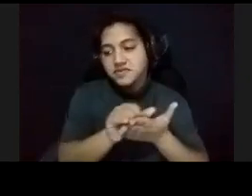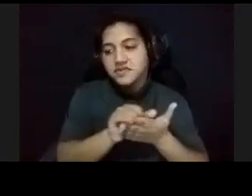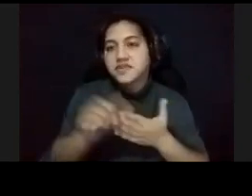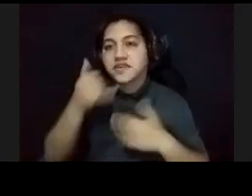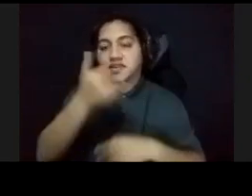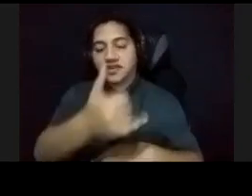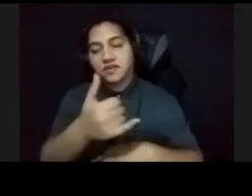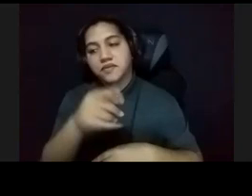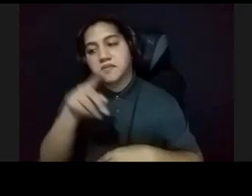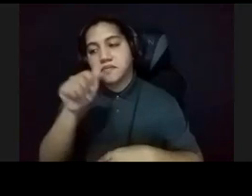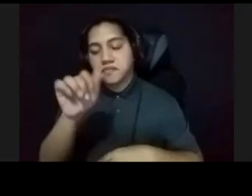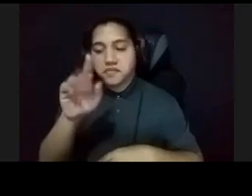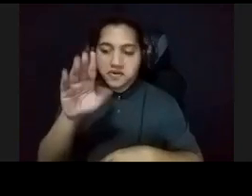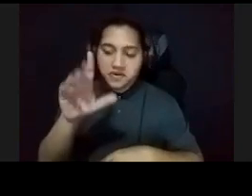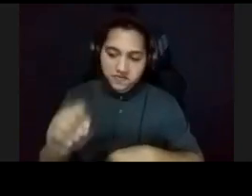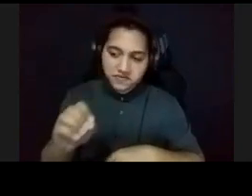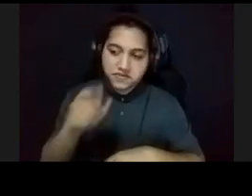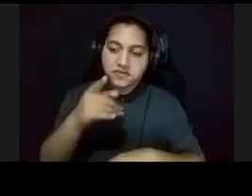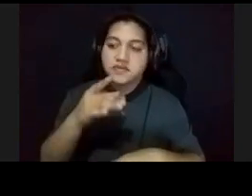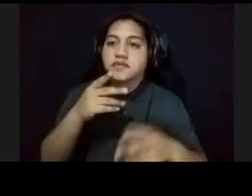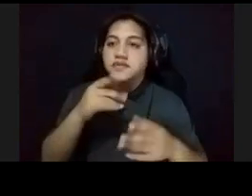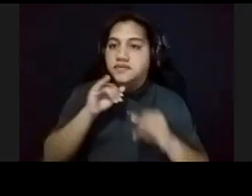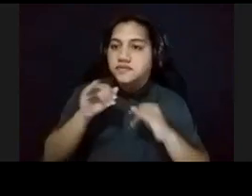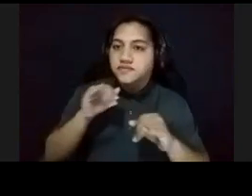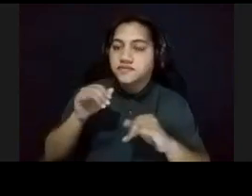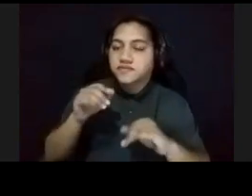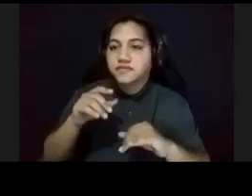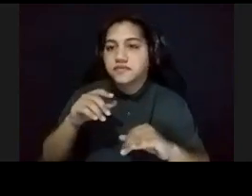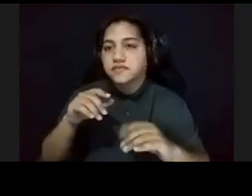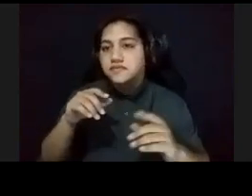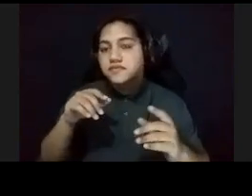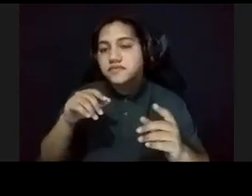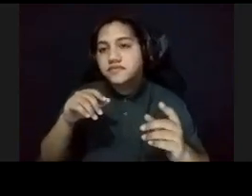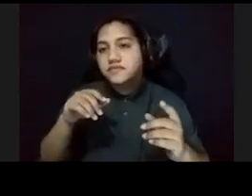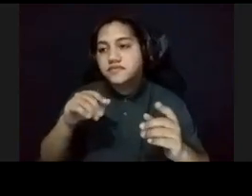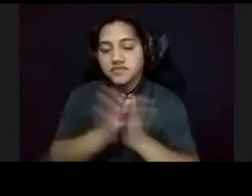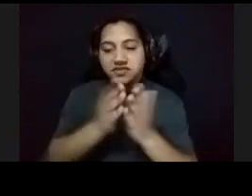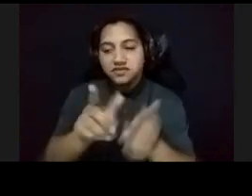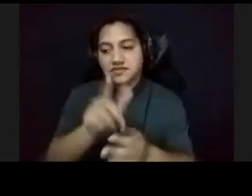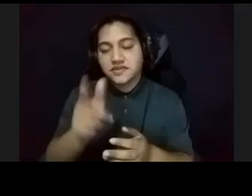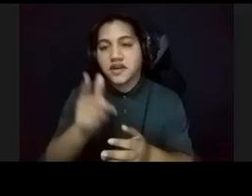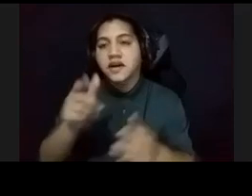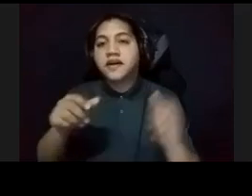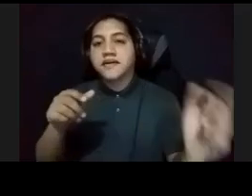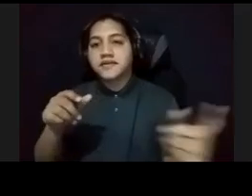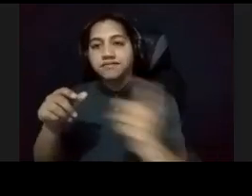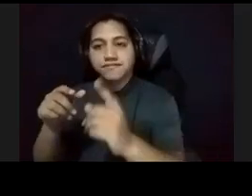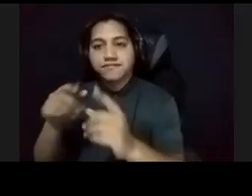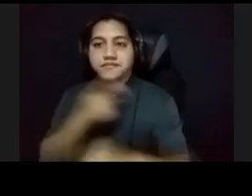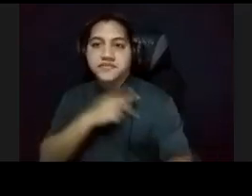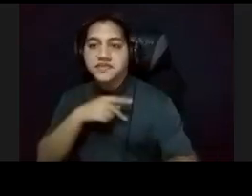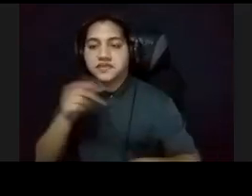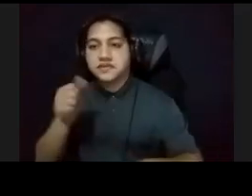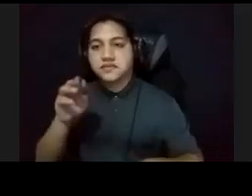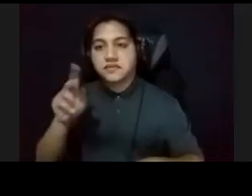Pablo, y me dio la entrevista, pero una vez caminando, de la librería, hacia la plaza de armas, él como que